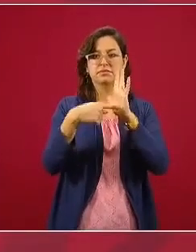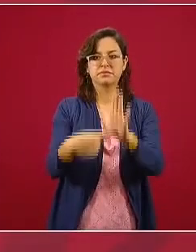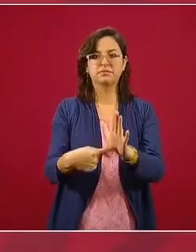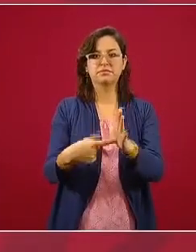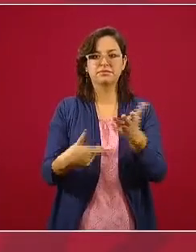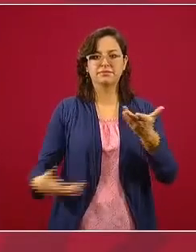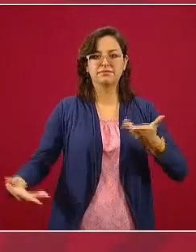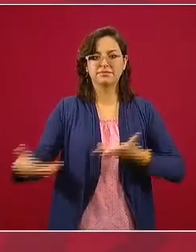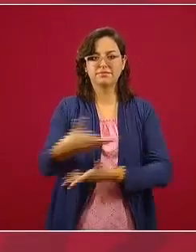colaboración, su apoyo.